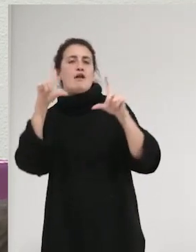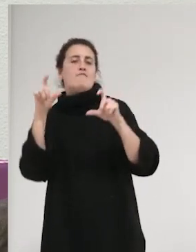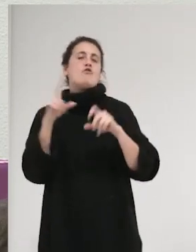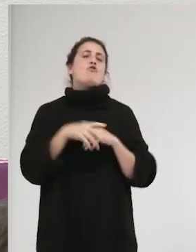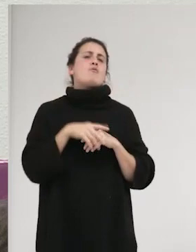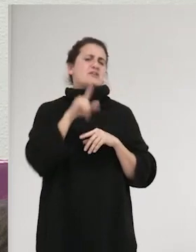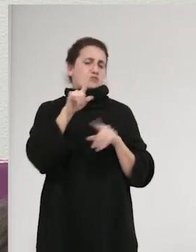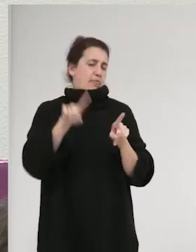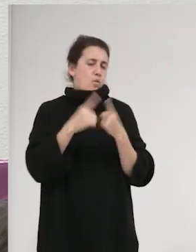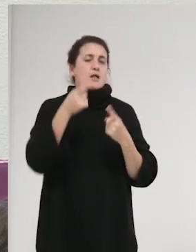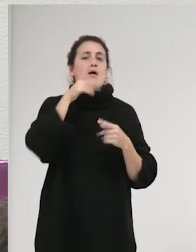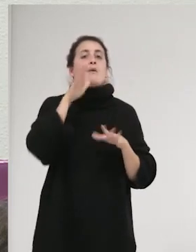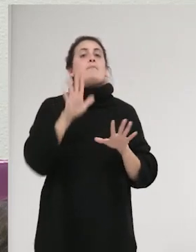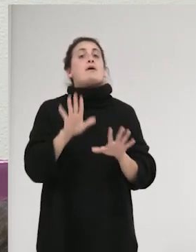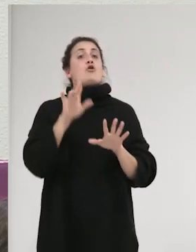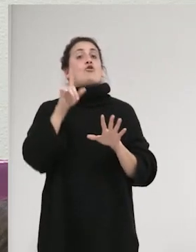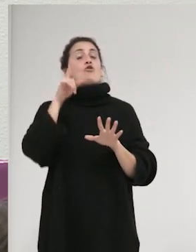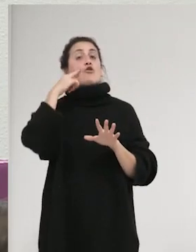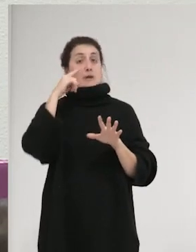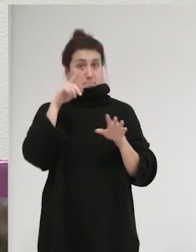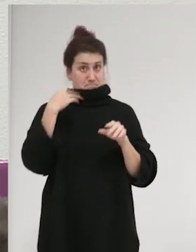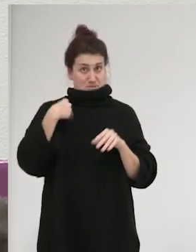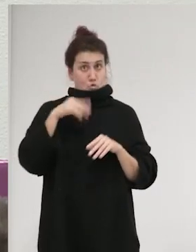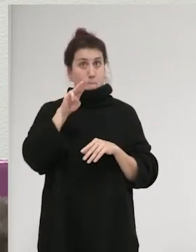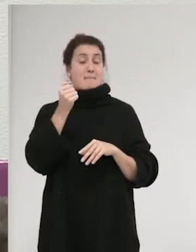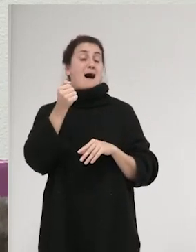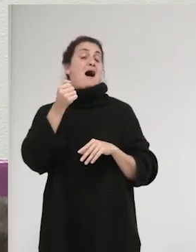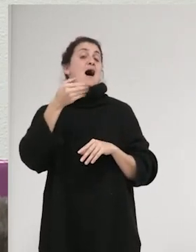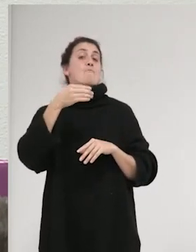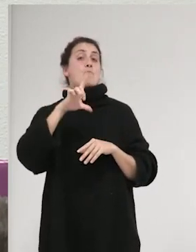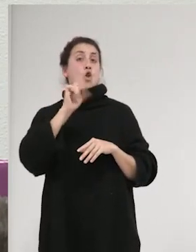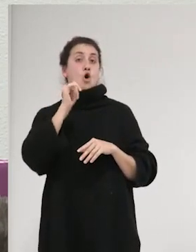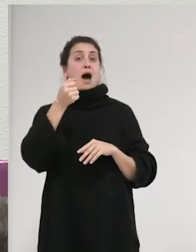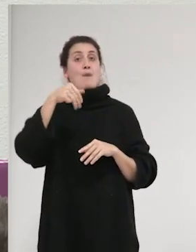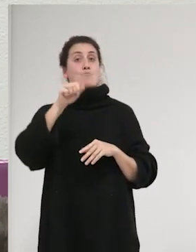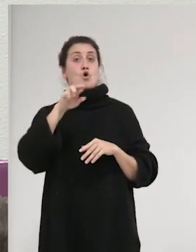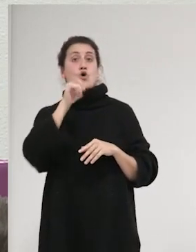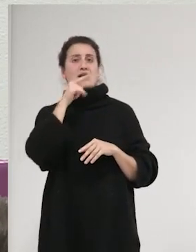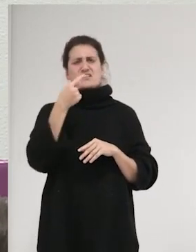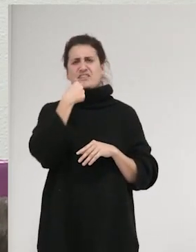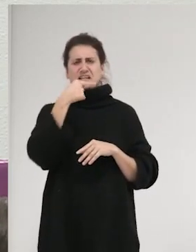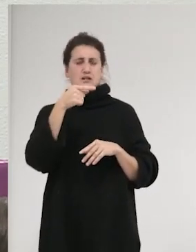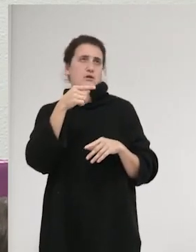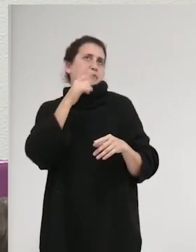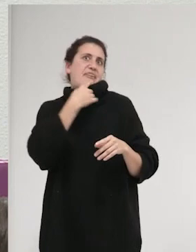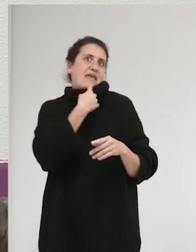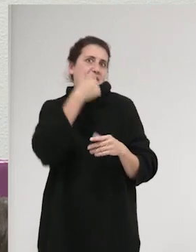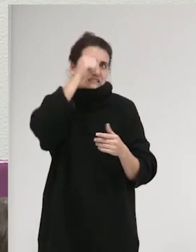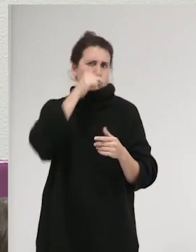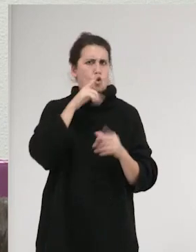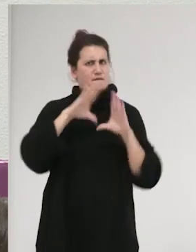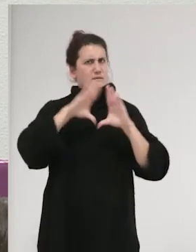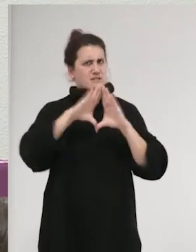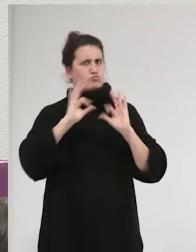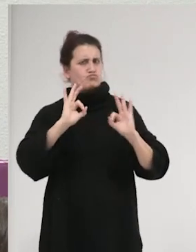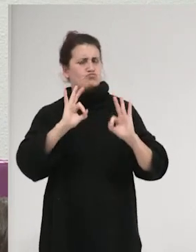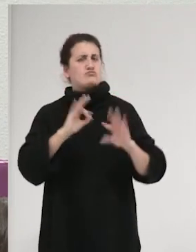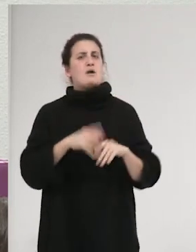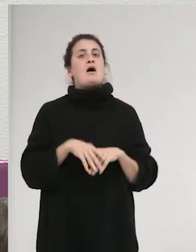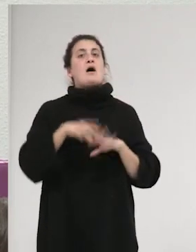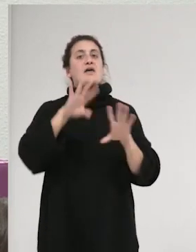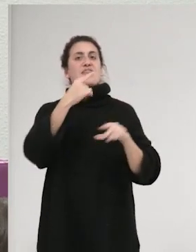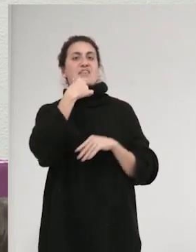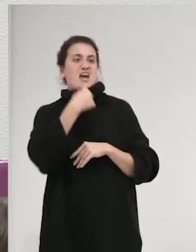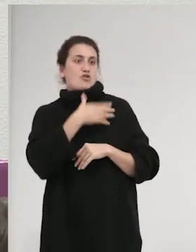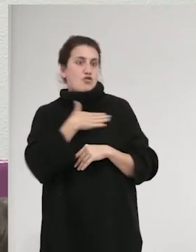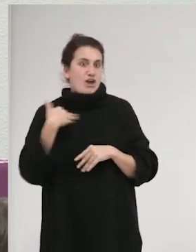pero bueno, esto da igual, pero en cualquier caso, salió Pablo Amores, se demostró como un tío bastante feminista y que el tío decía, bueno, es que decir